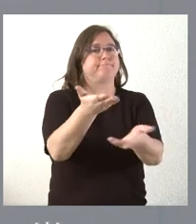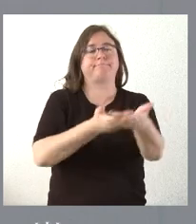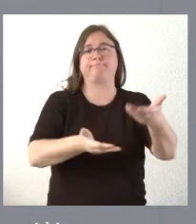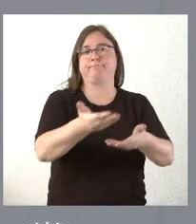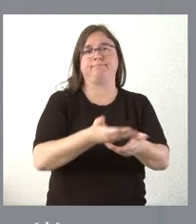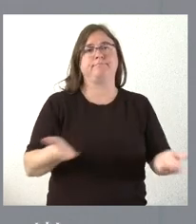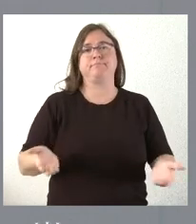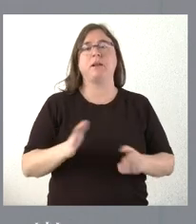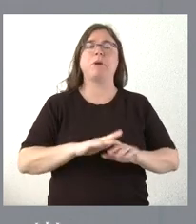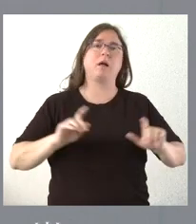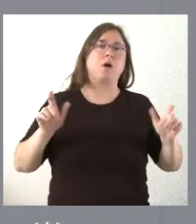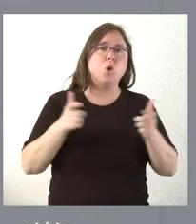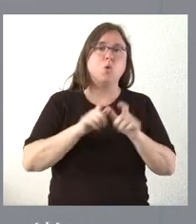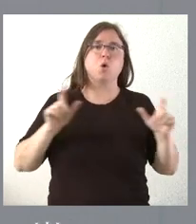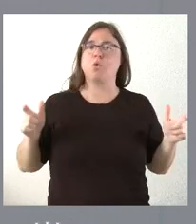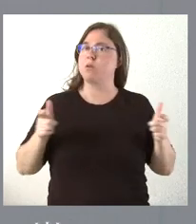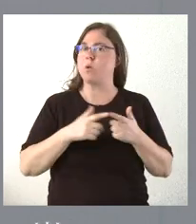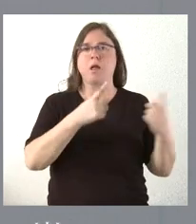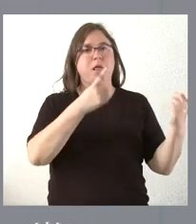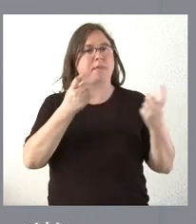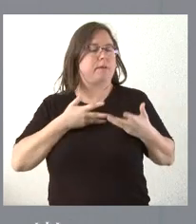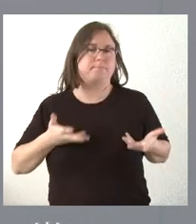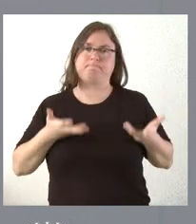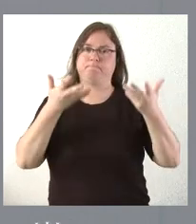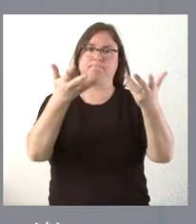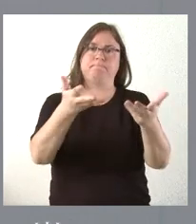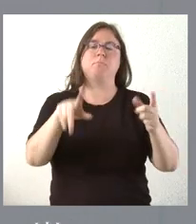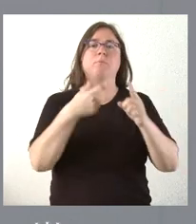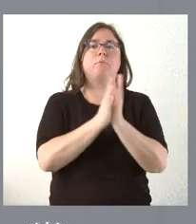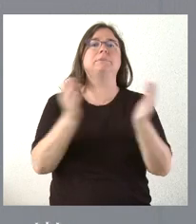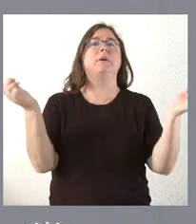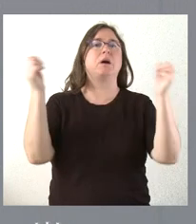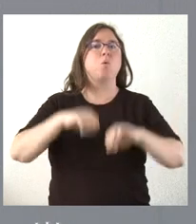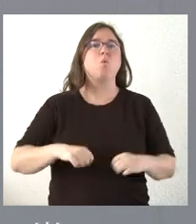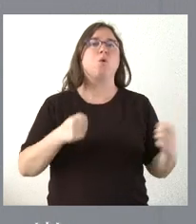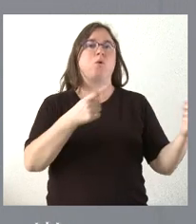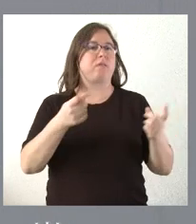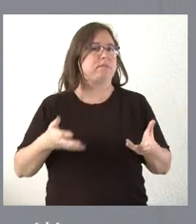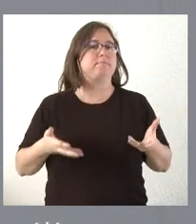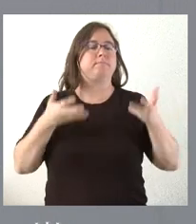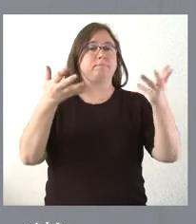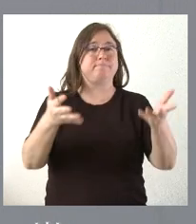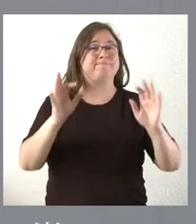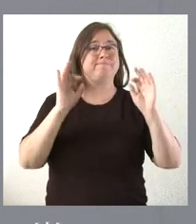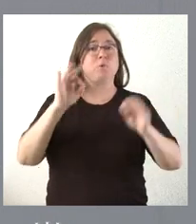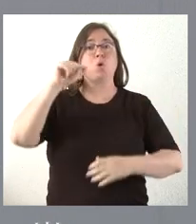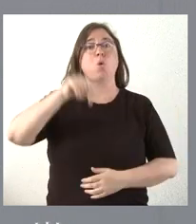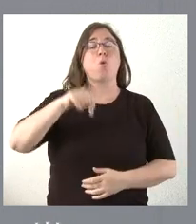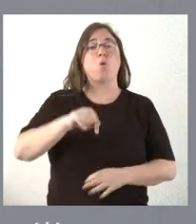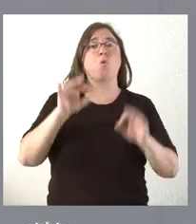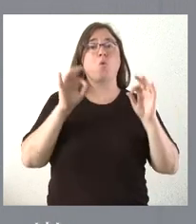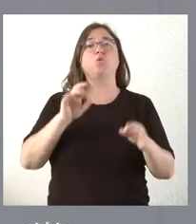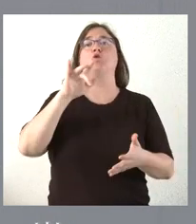cuantas reuniones sean precisas y para cuantos acuerdos sean necesarios. Precisamente, hoy mismo ya tenía